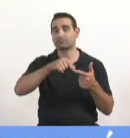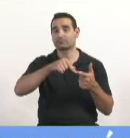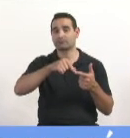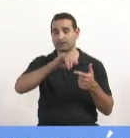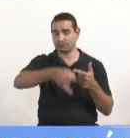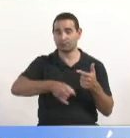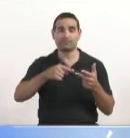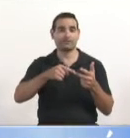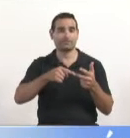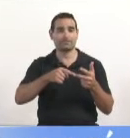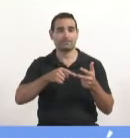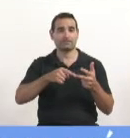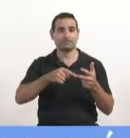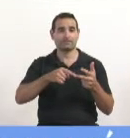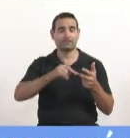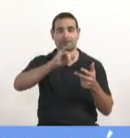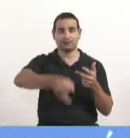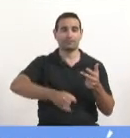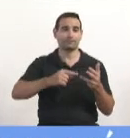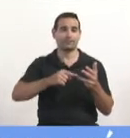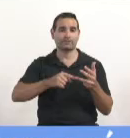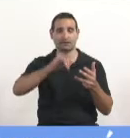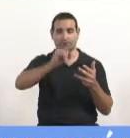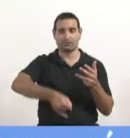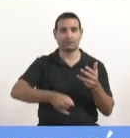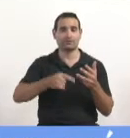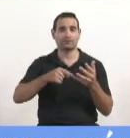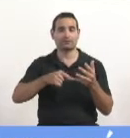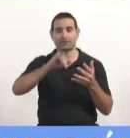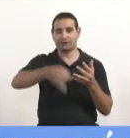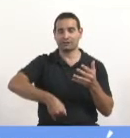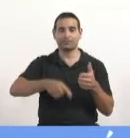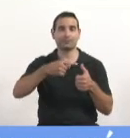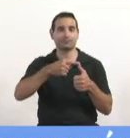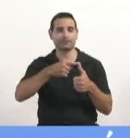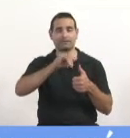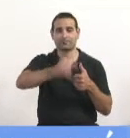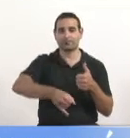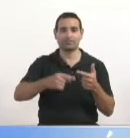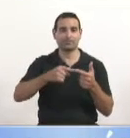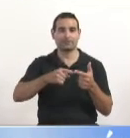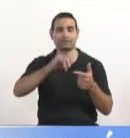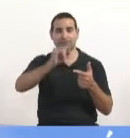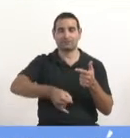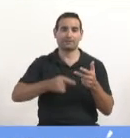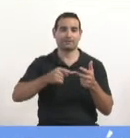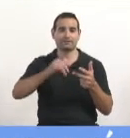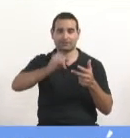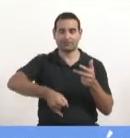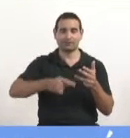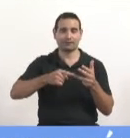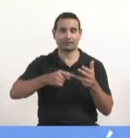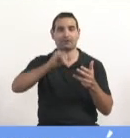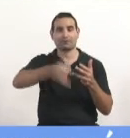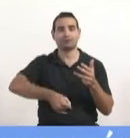Ernesto, afirmativo. Martínez, Julio, afirmativo. Mayanz, afirmativo. Guerra, afirmativo. Mel, afirmativo. Mirabel, afirmativo. Mirkid, afirmativo.